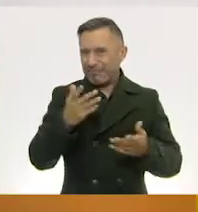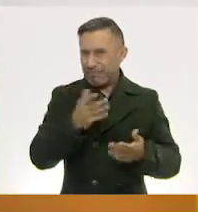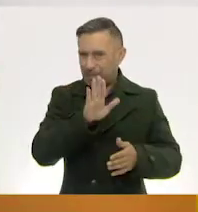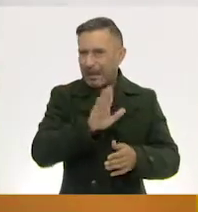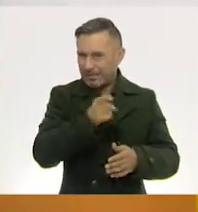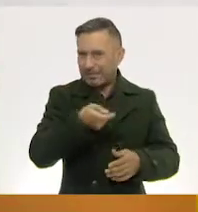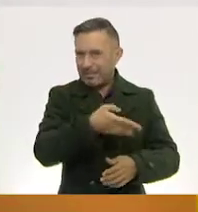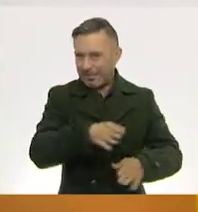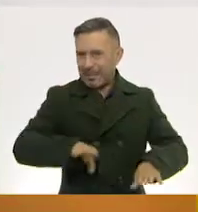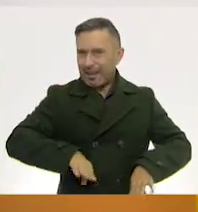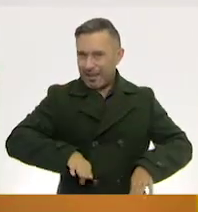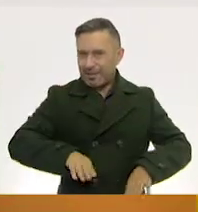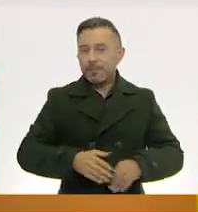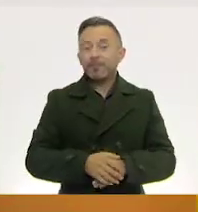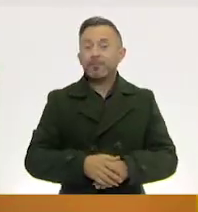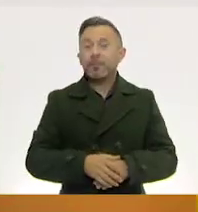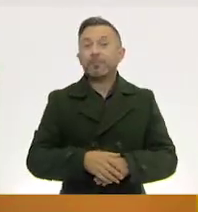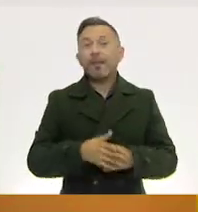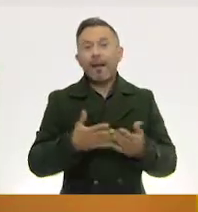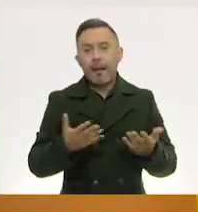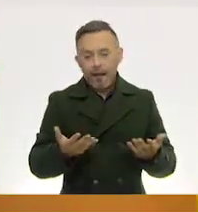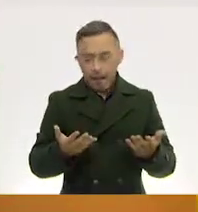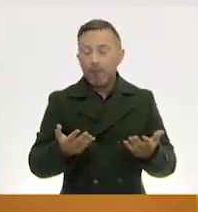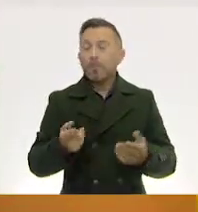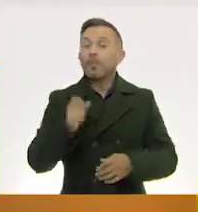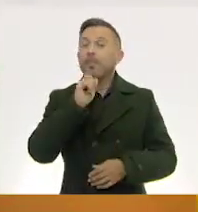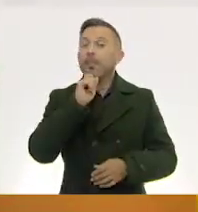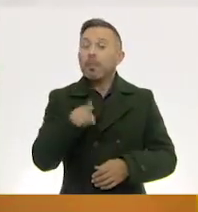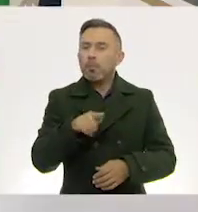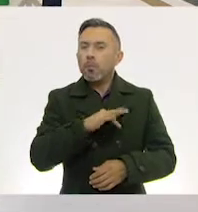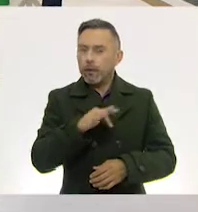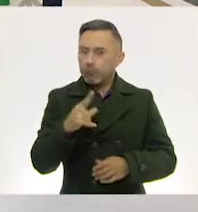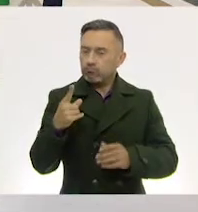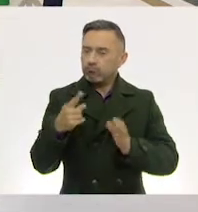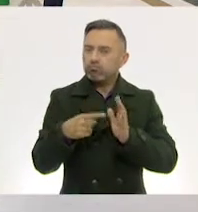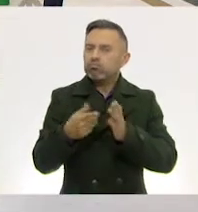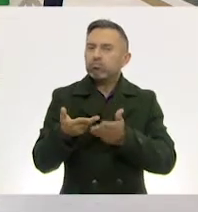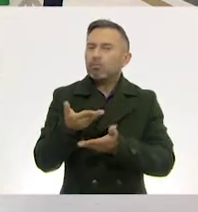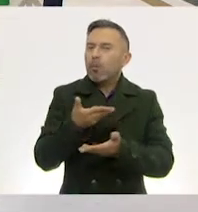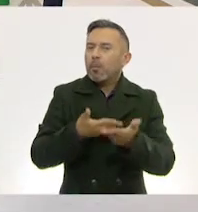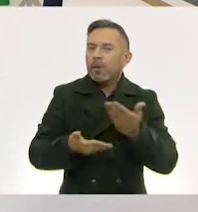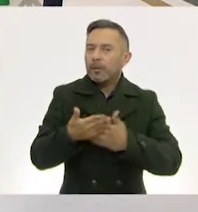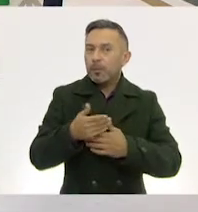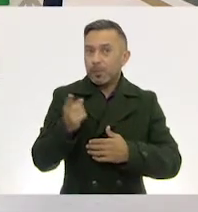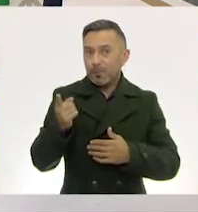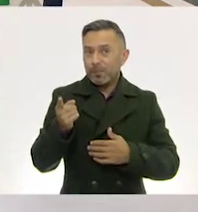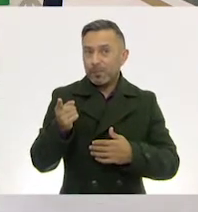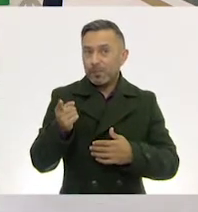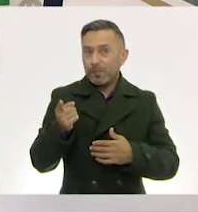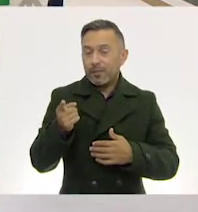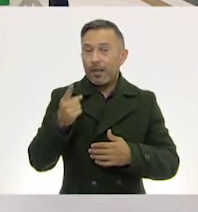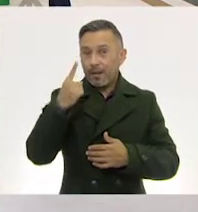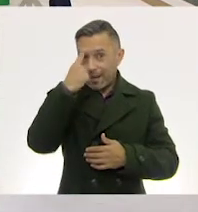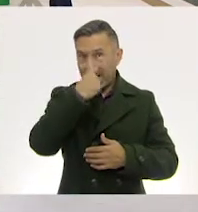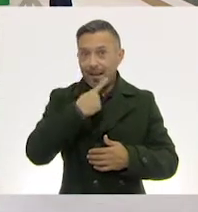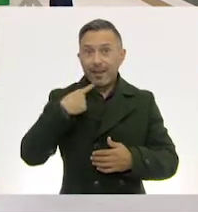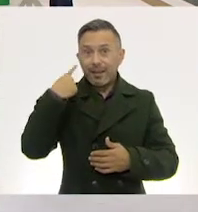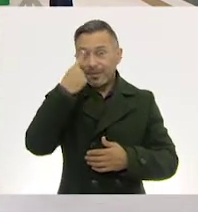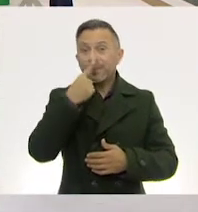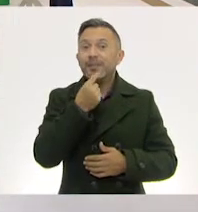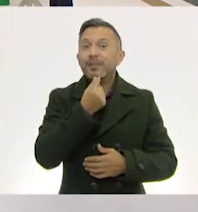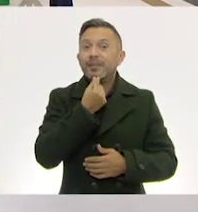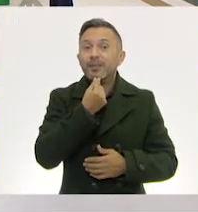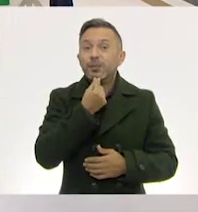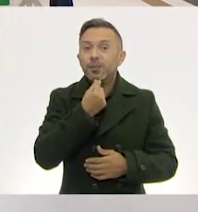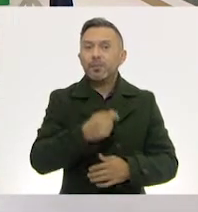Y tenemos que ver también De compartir Aquí voy a poner Una carita De un niño